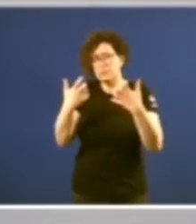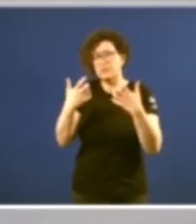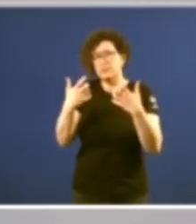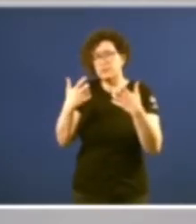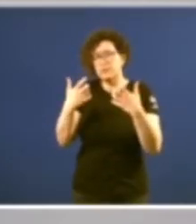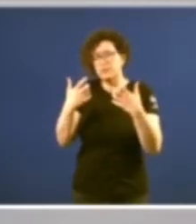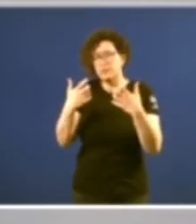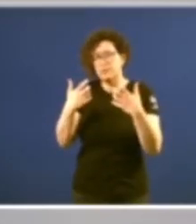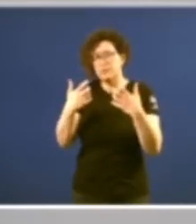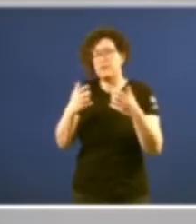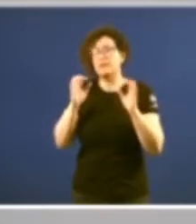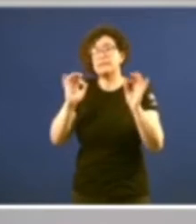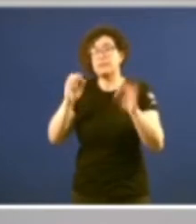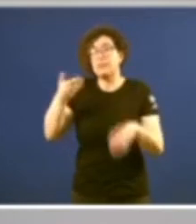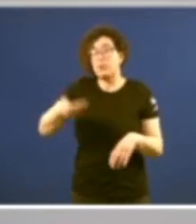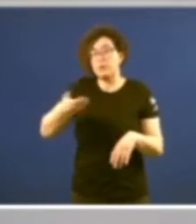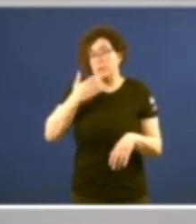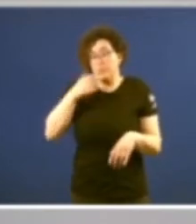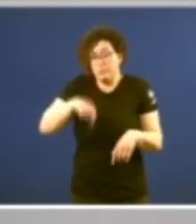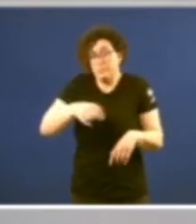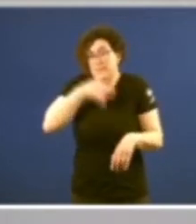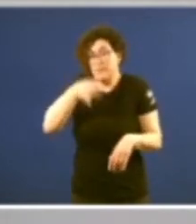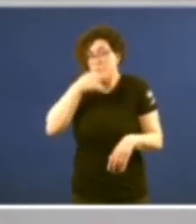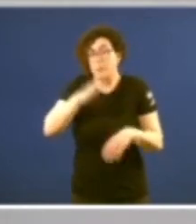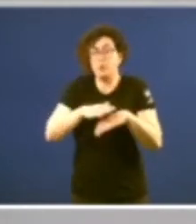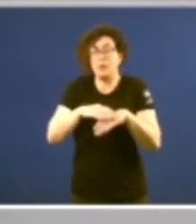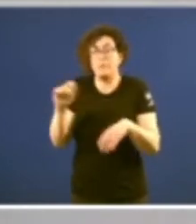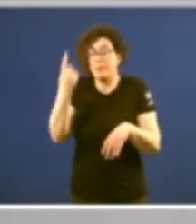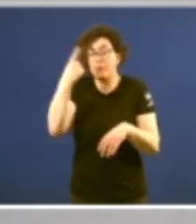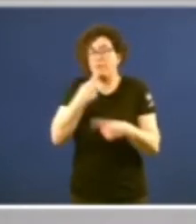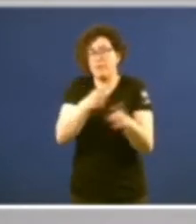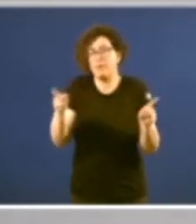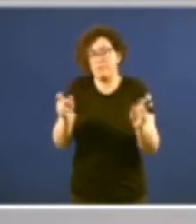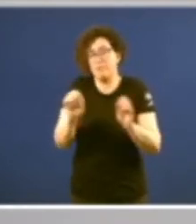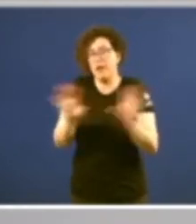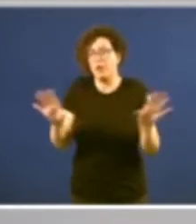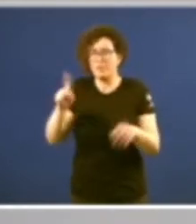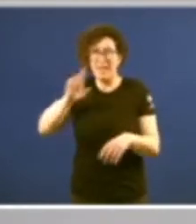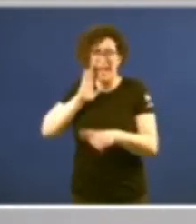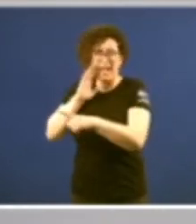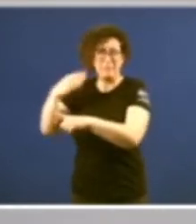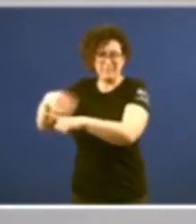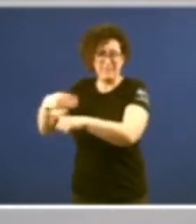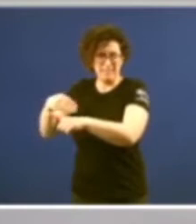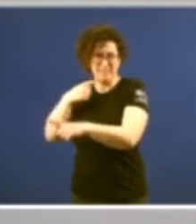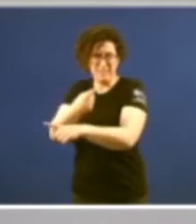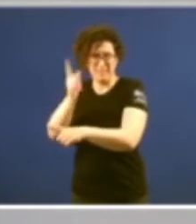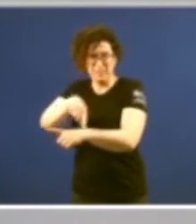desde tres perspectivas fundamentales, esta intervención. En primer lugar, como non, e o dixía o presidente hace un momento,